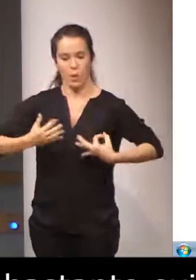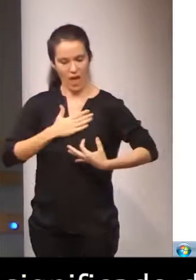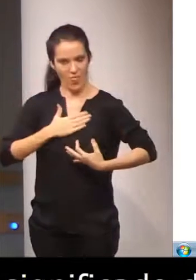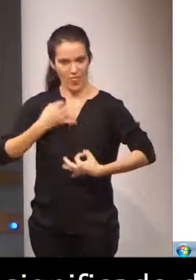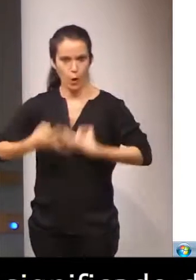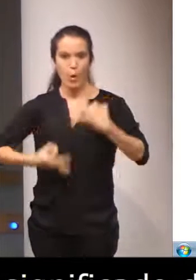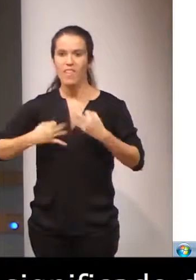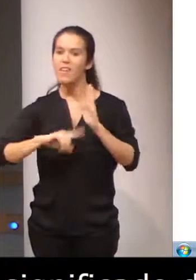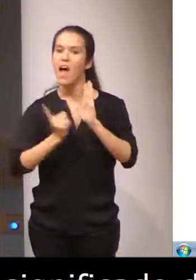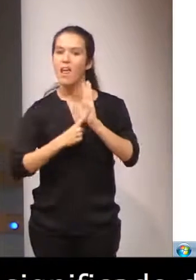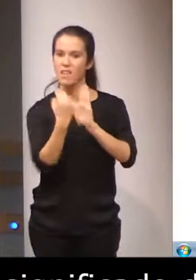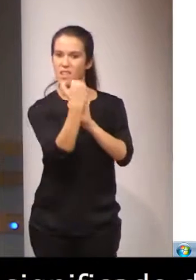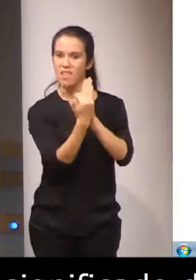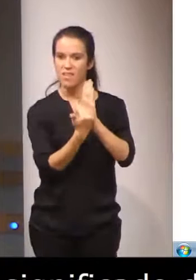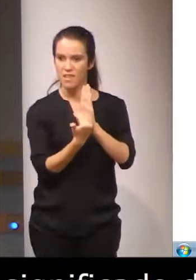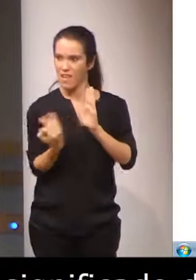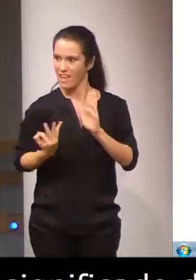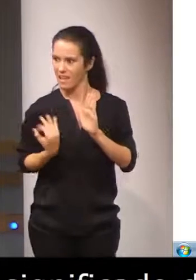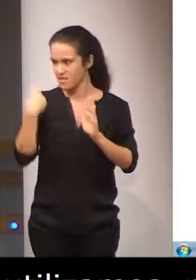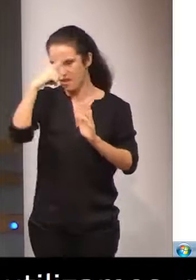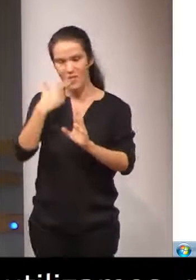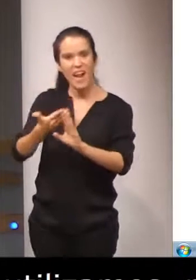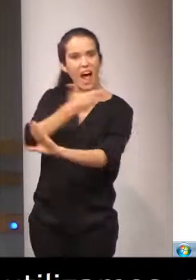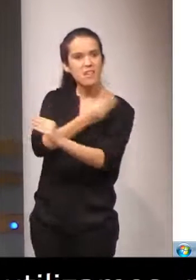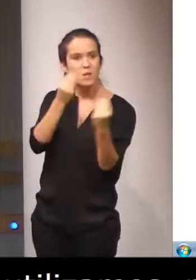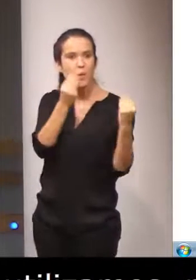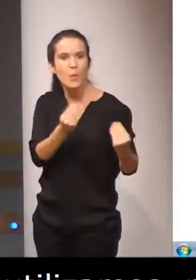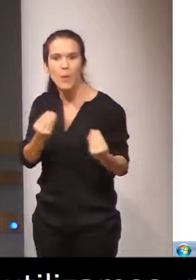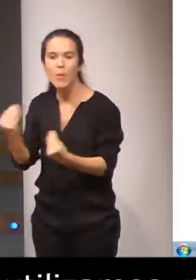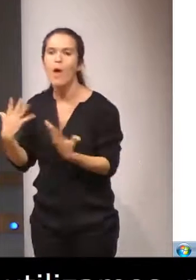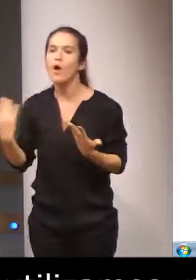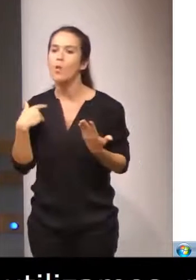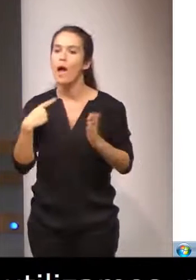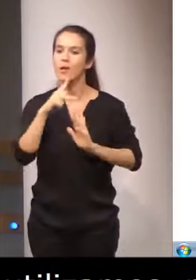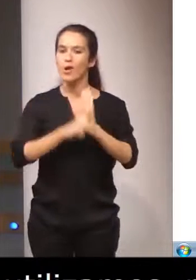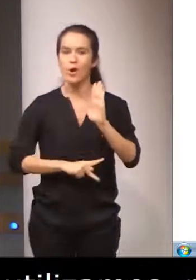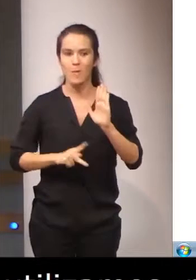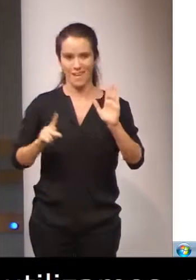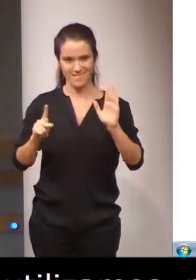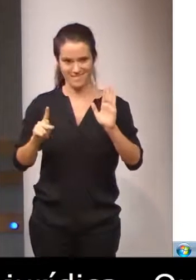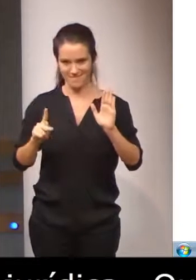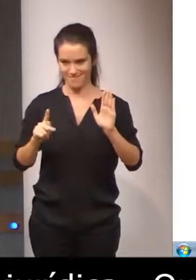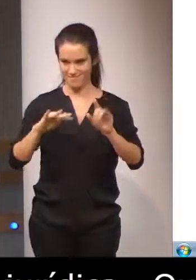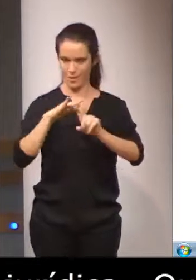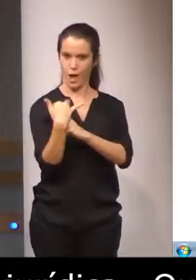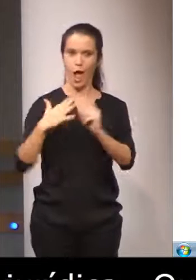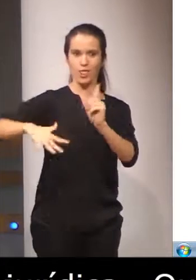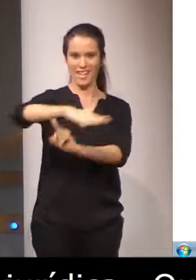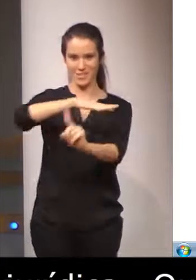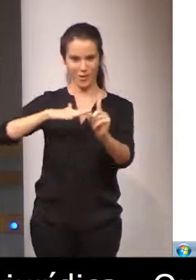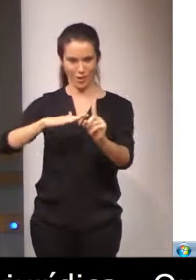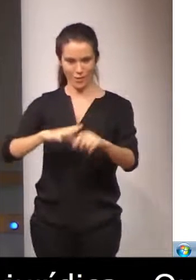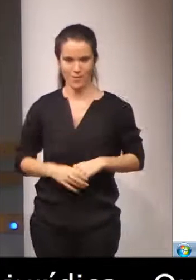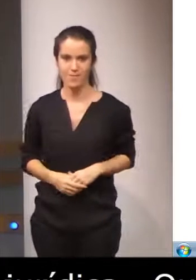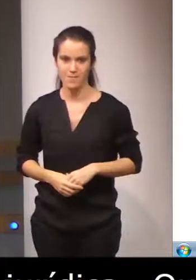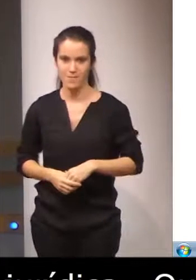Queremos saber de antemano siempre cuáles son las reglas de juego, no que venga el